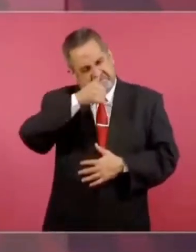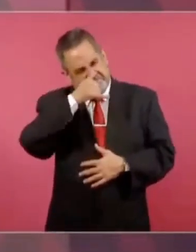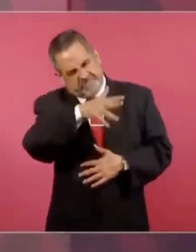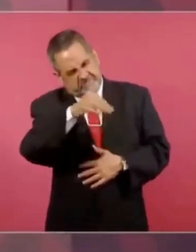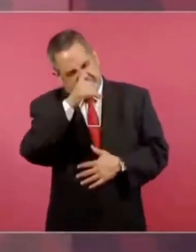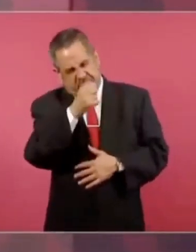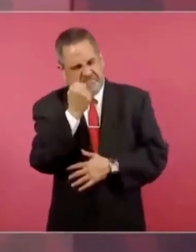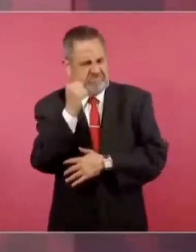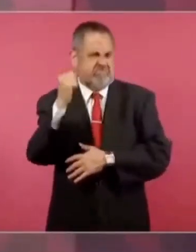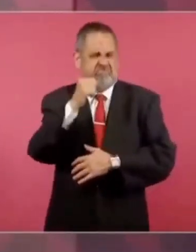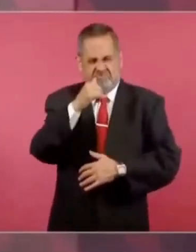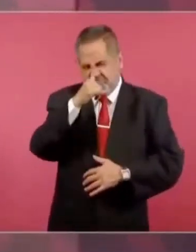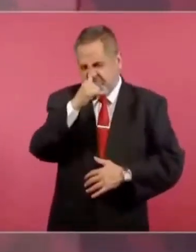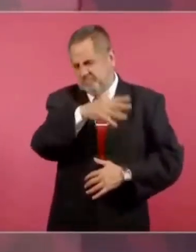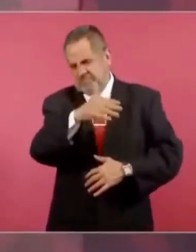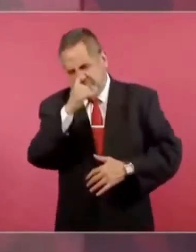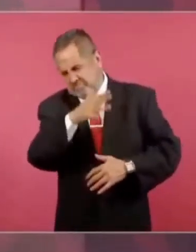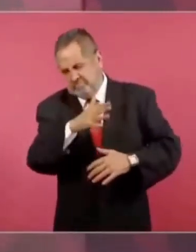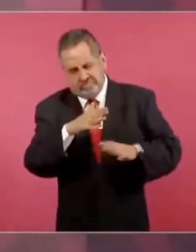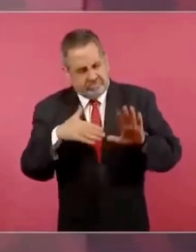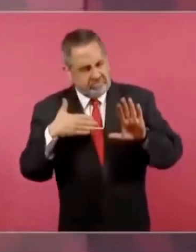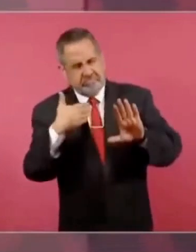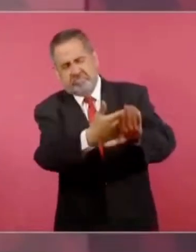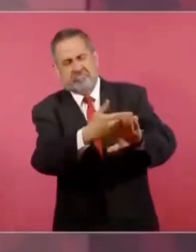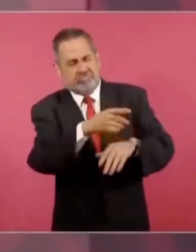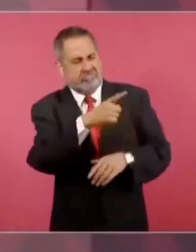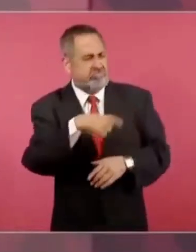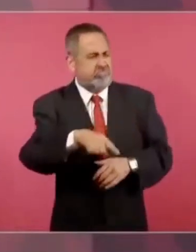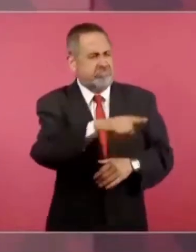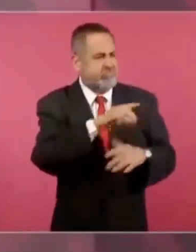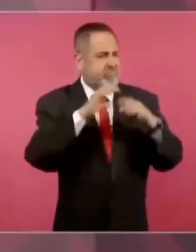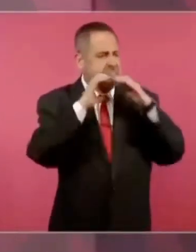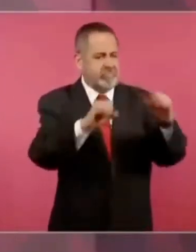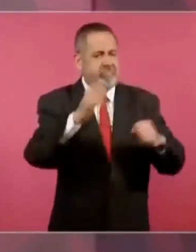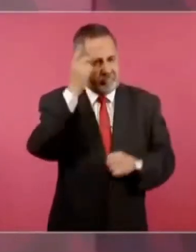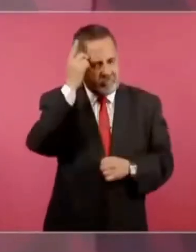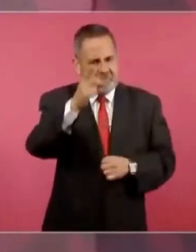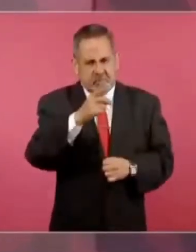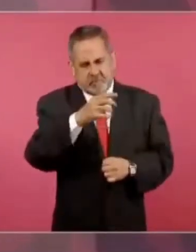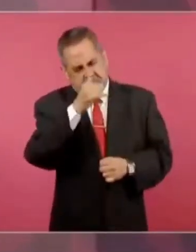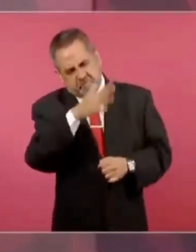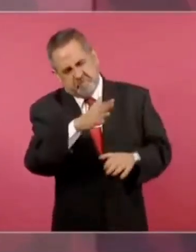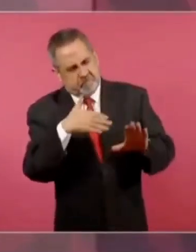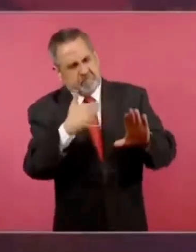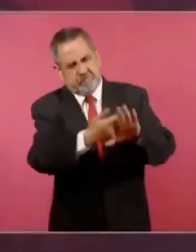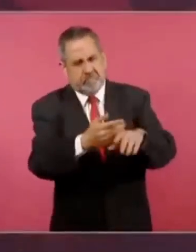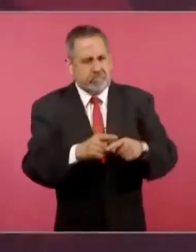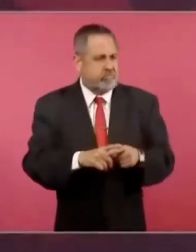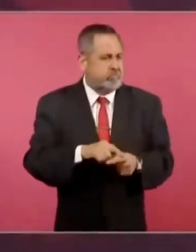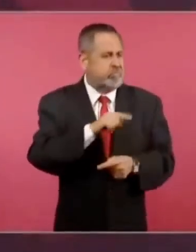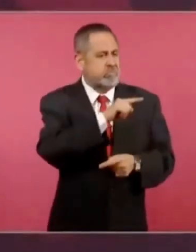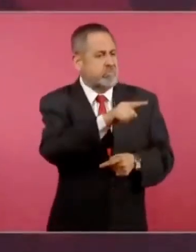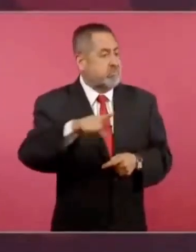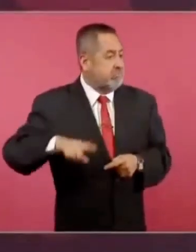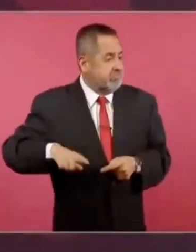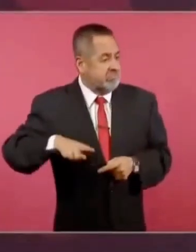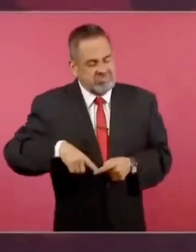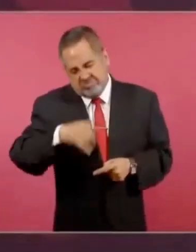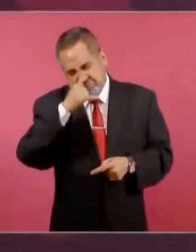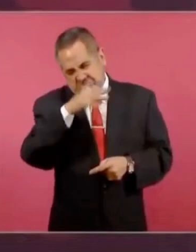contra hacendados y contra el régimen